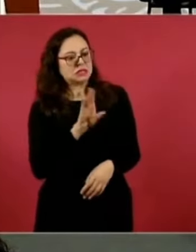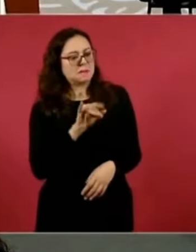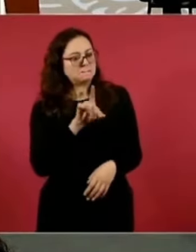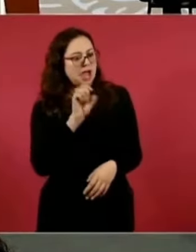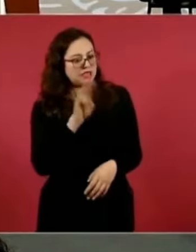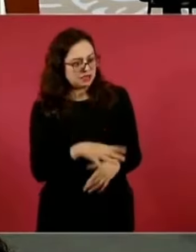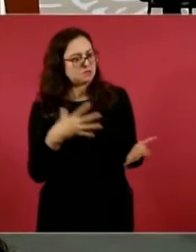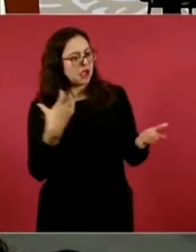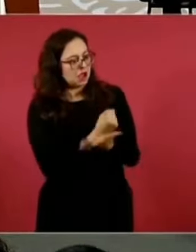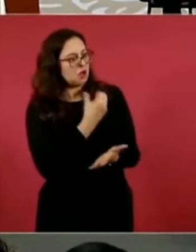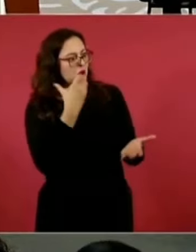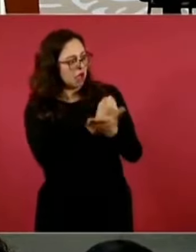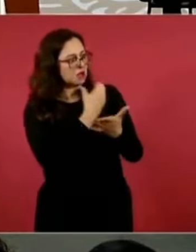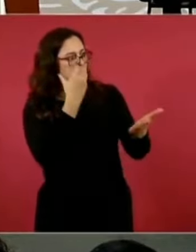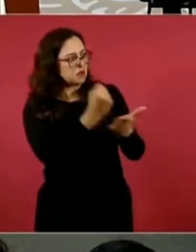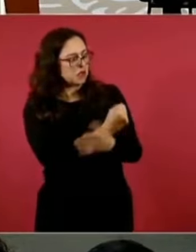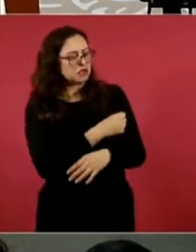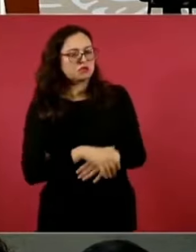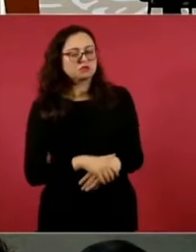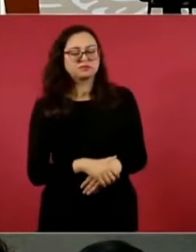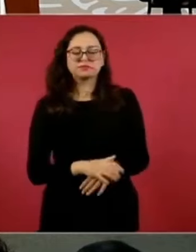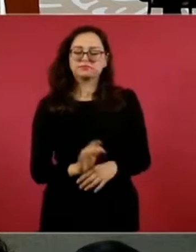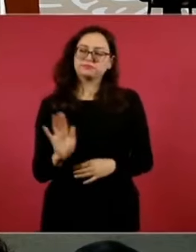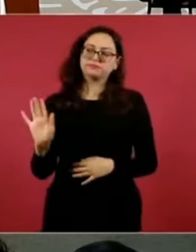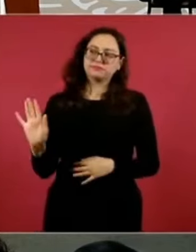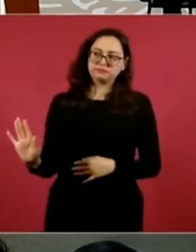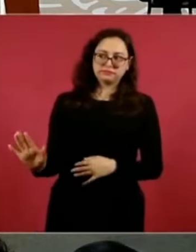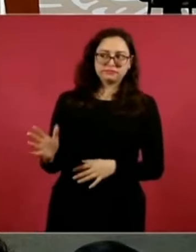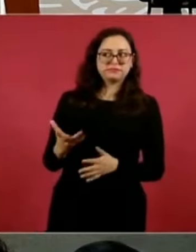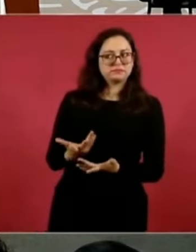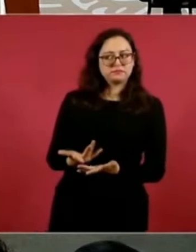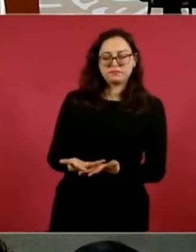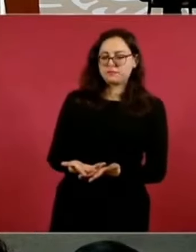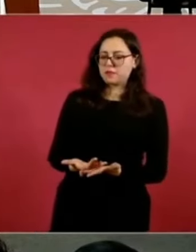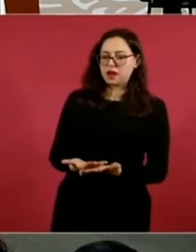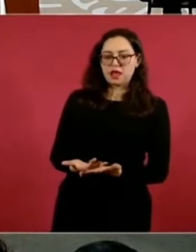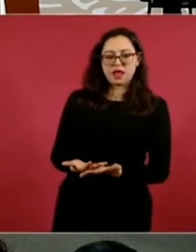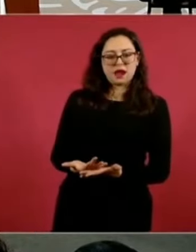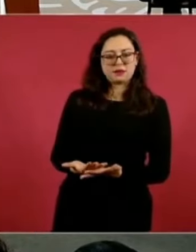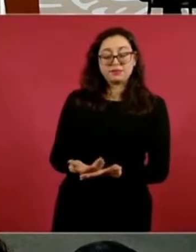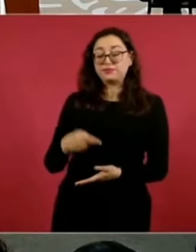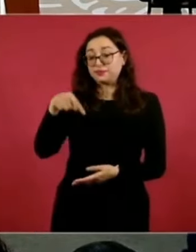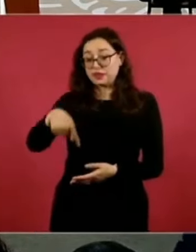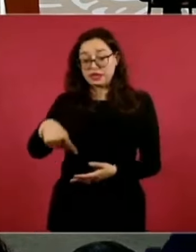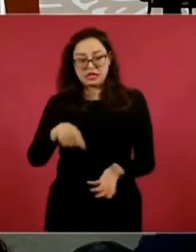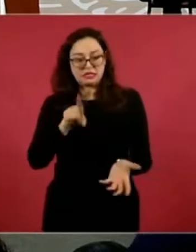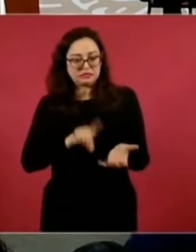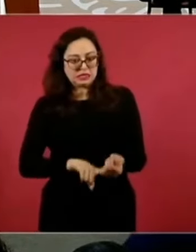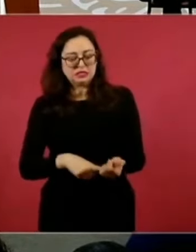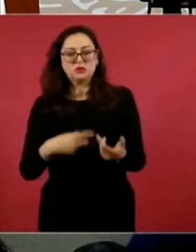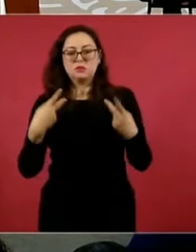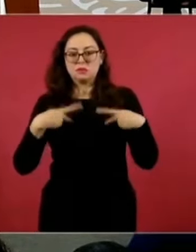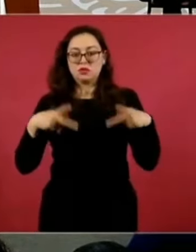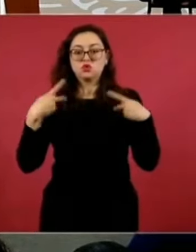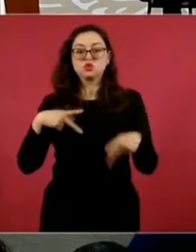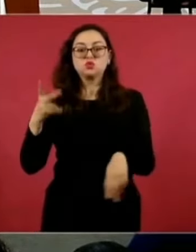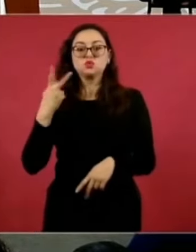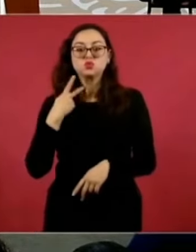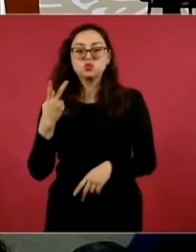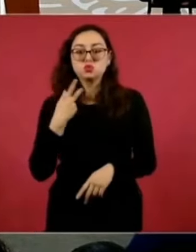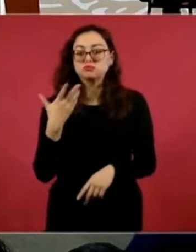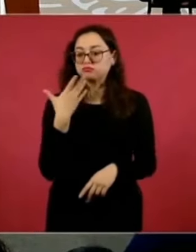hasta a los internacionalistas nuestros, que son muy buenos diplomáticos, pero a veces no saben de política.